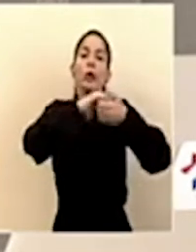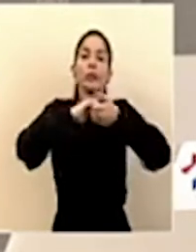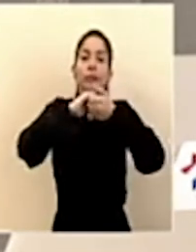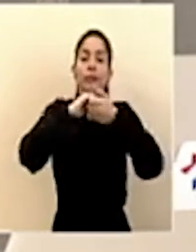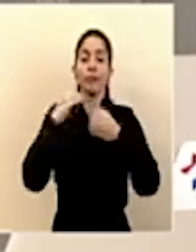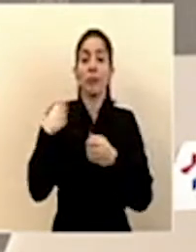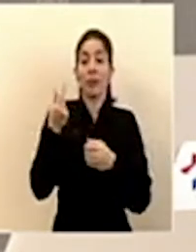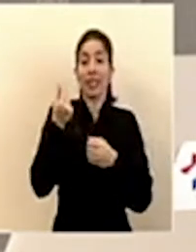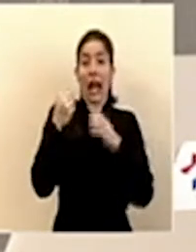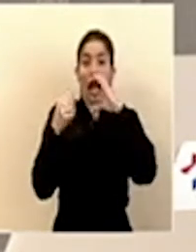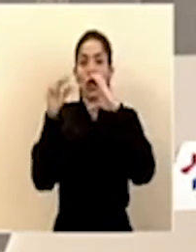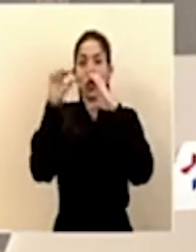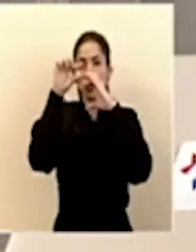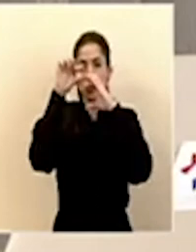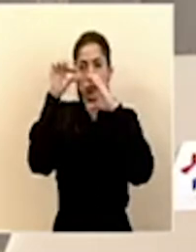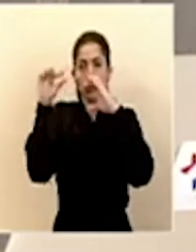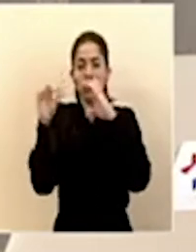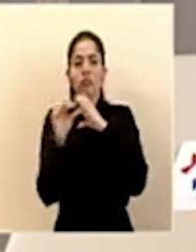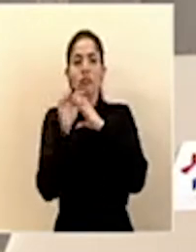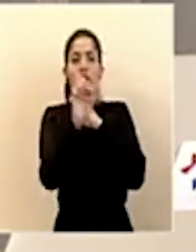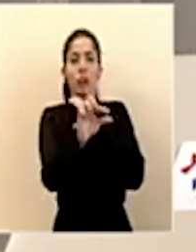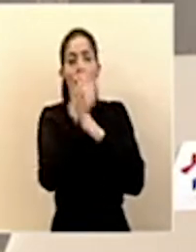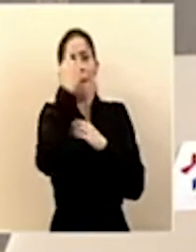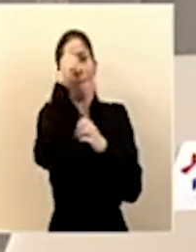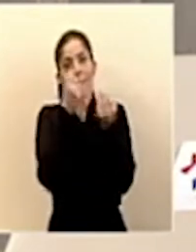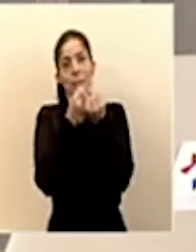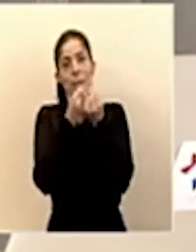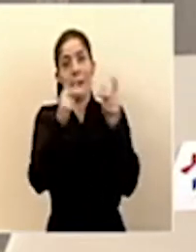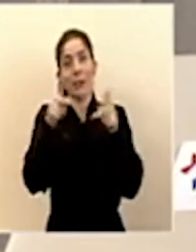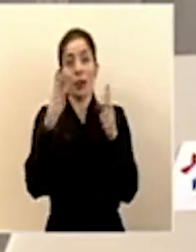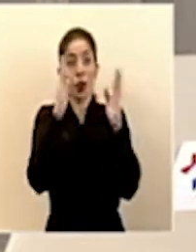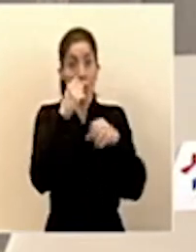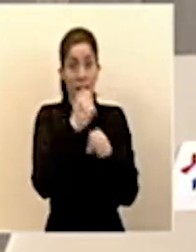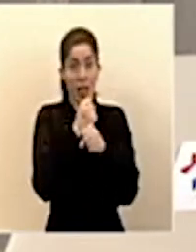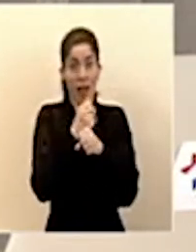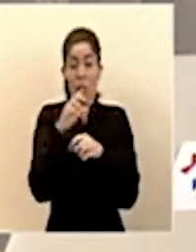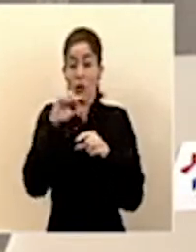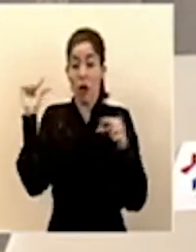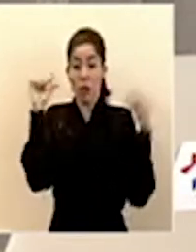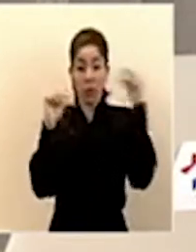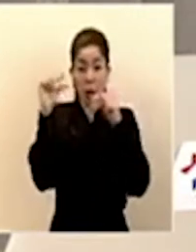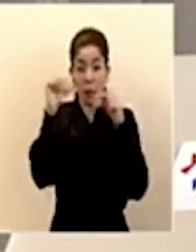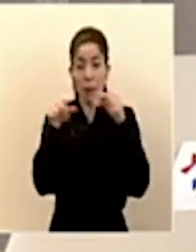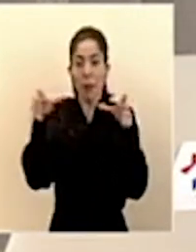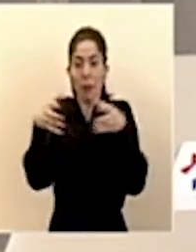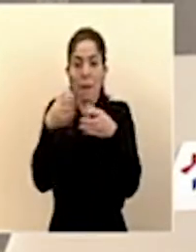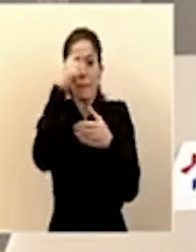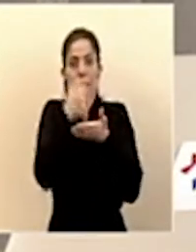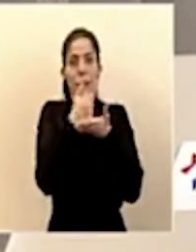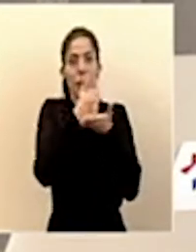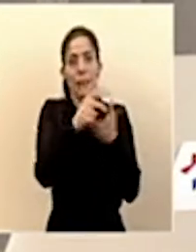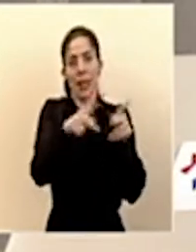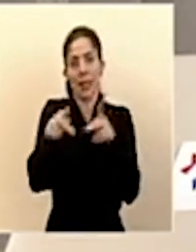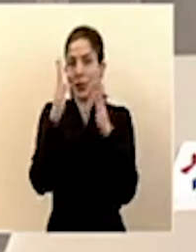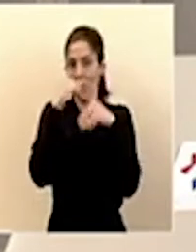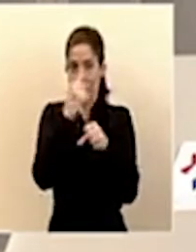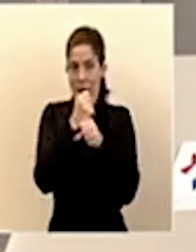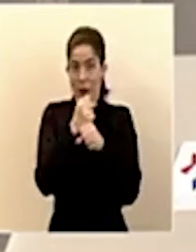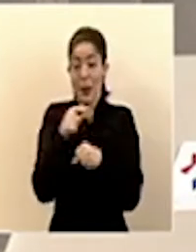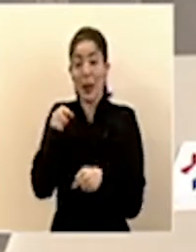aporte solidario para apoyar un fondo para aquellos que perdieron el empleo. Esa es la propuesta que está empujando,